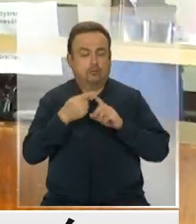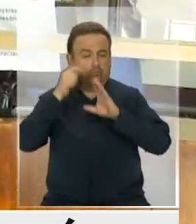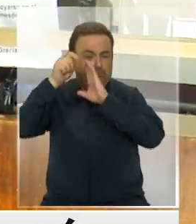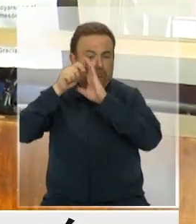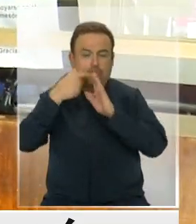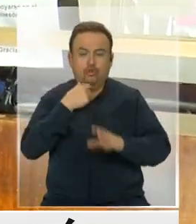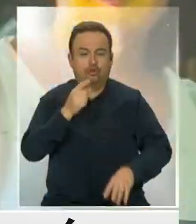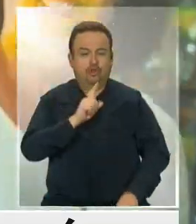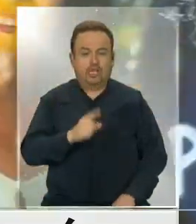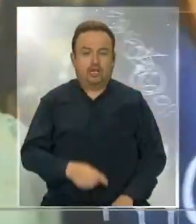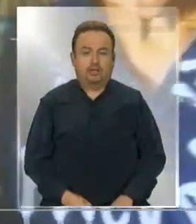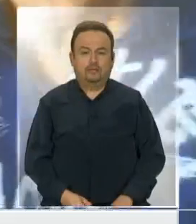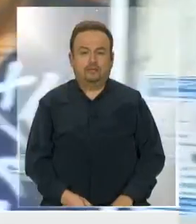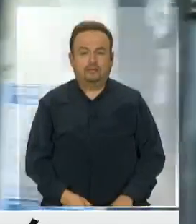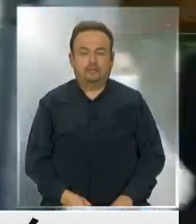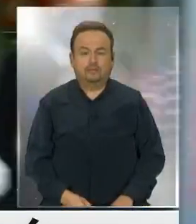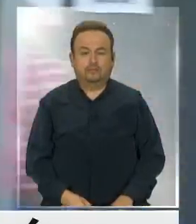reportaje.